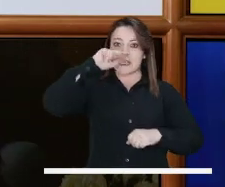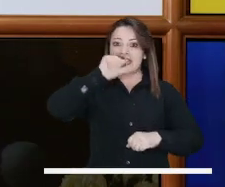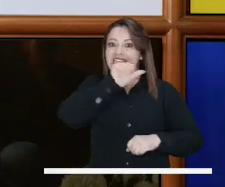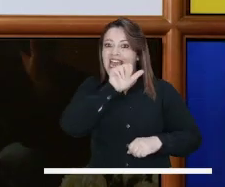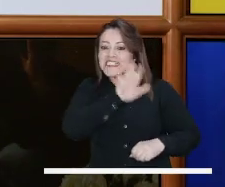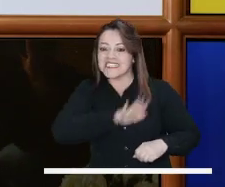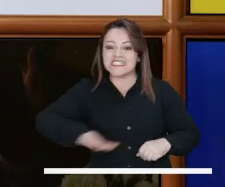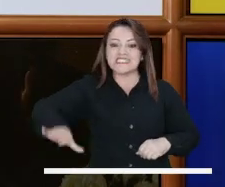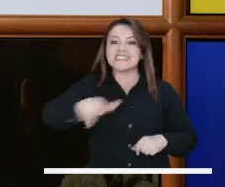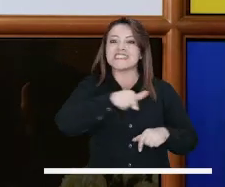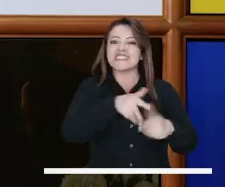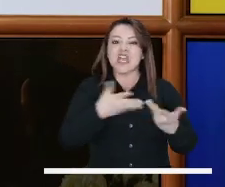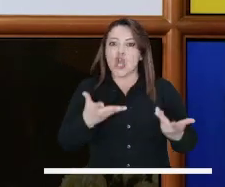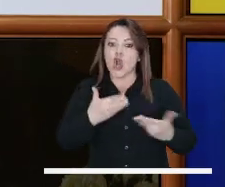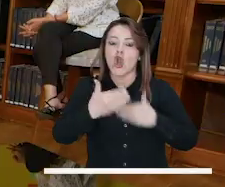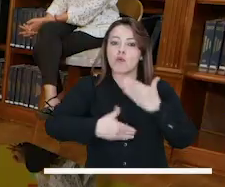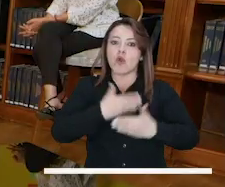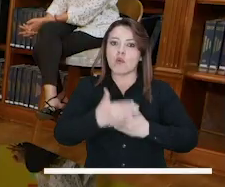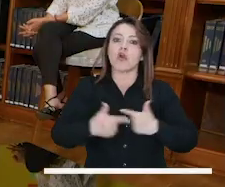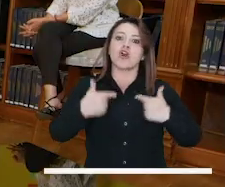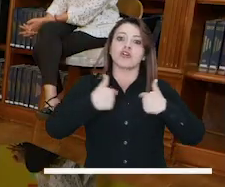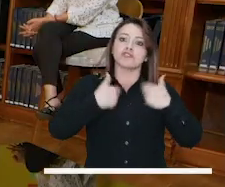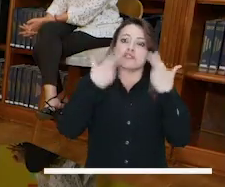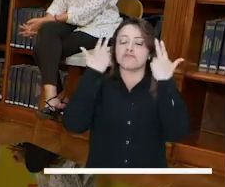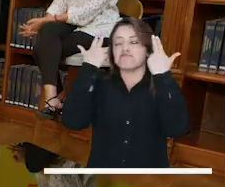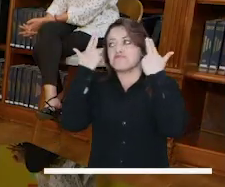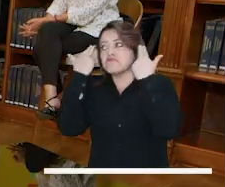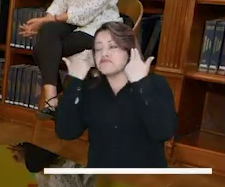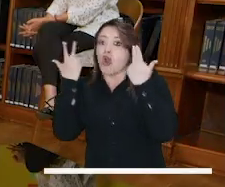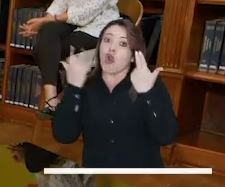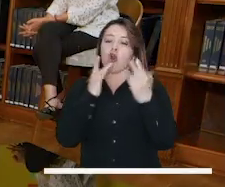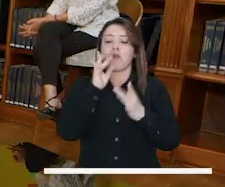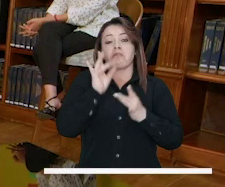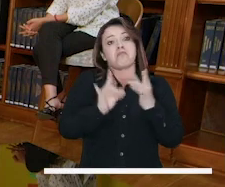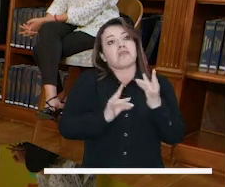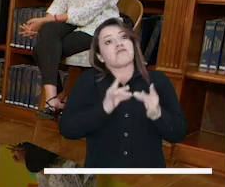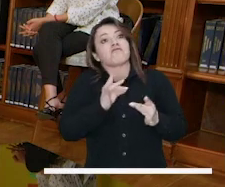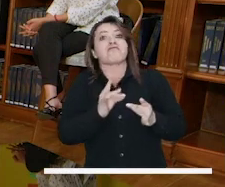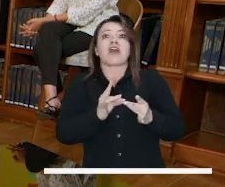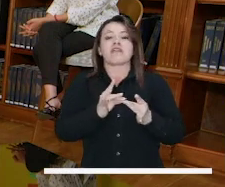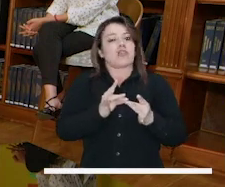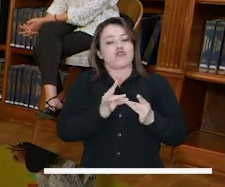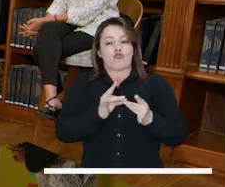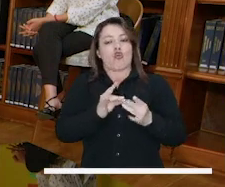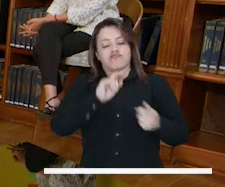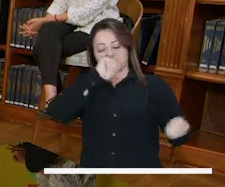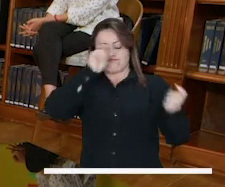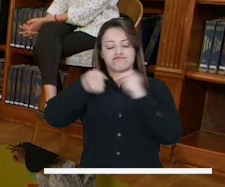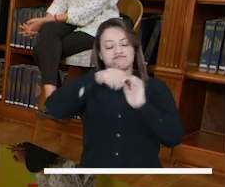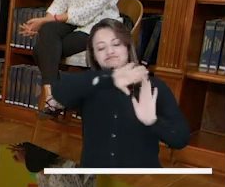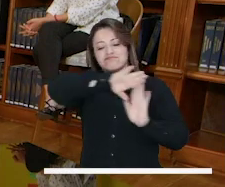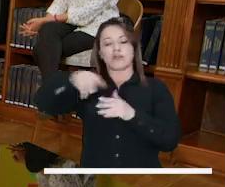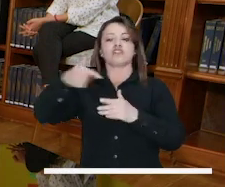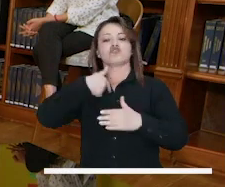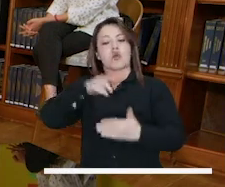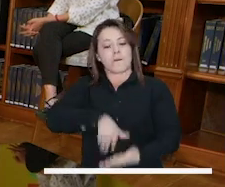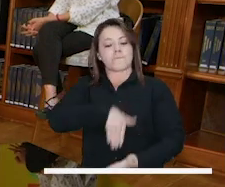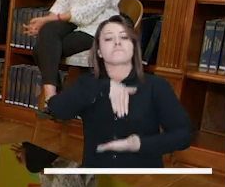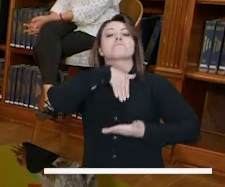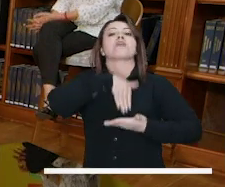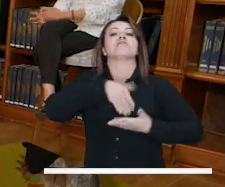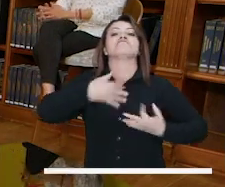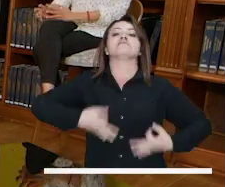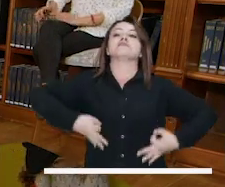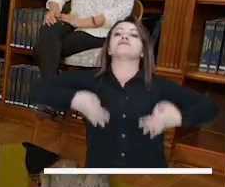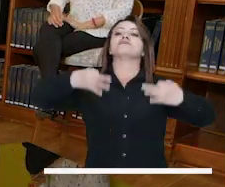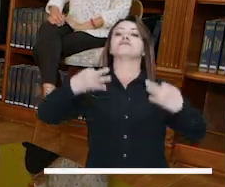empoderarse, de asumir un riesgo para que las niñas efectivamente pasen de ese criterio de que tengo que ser una mujer perfecta a